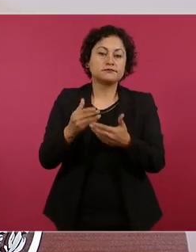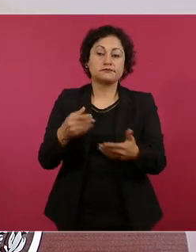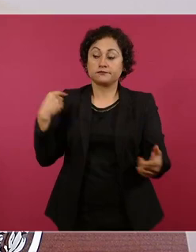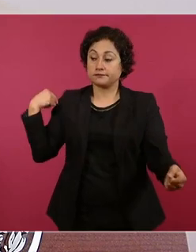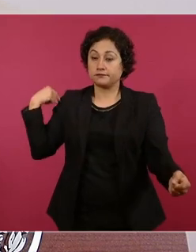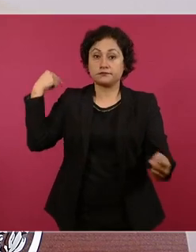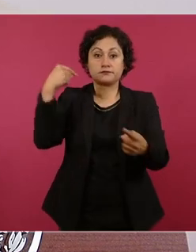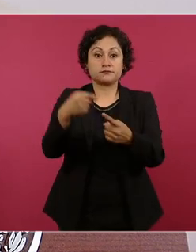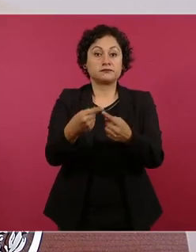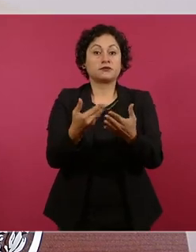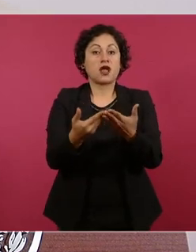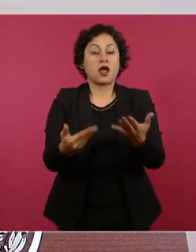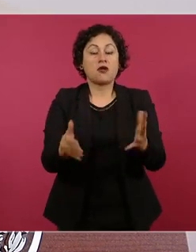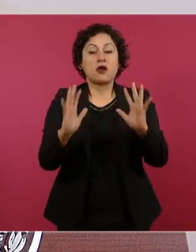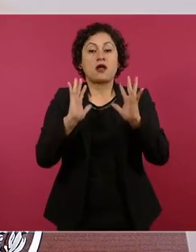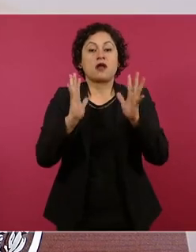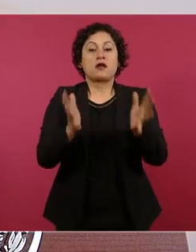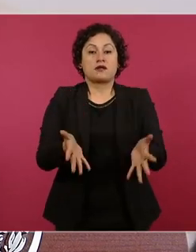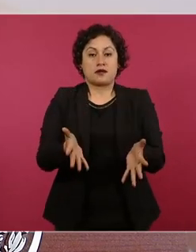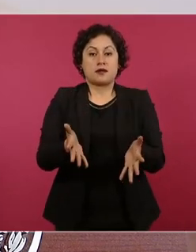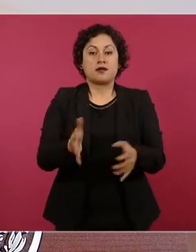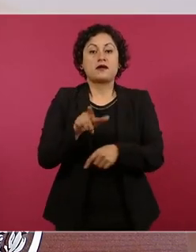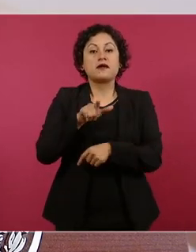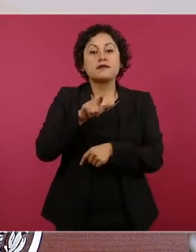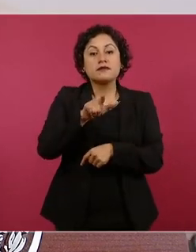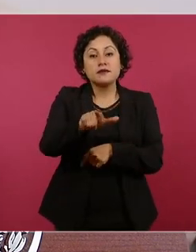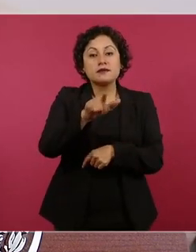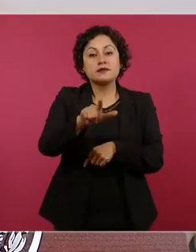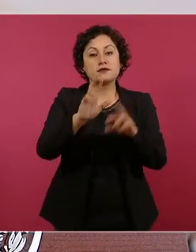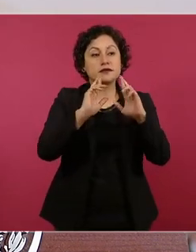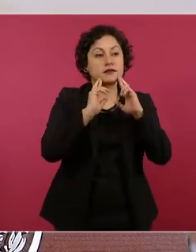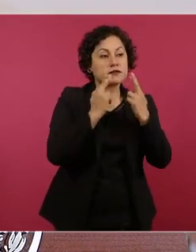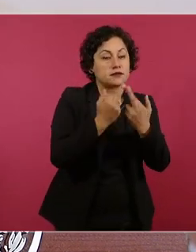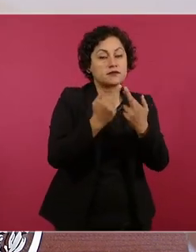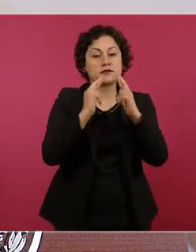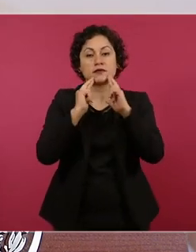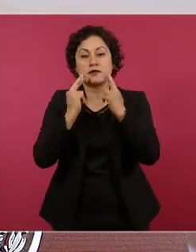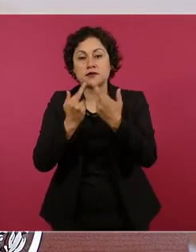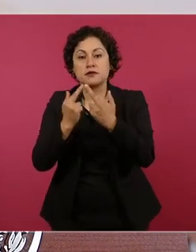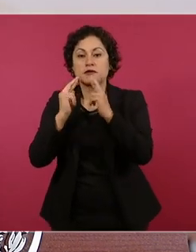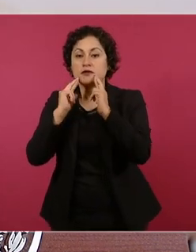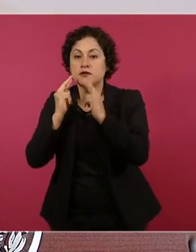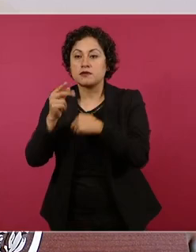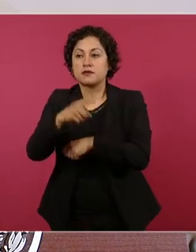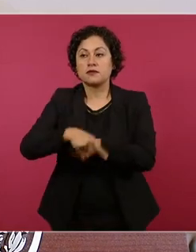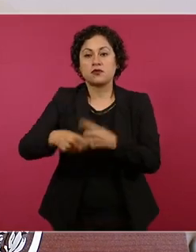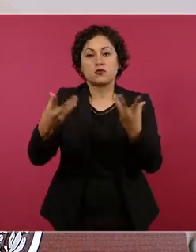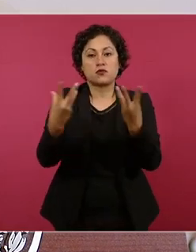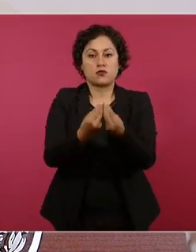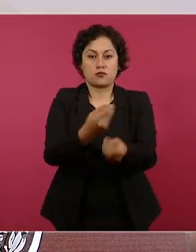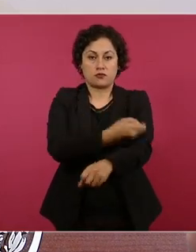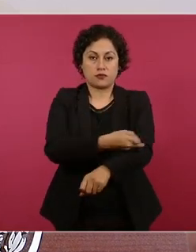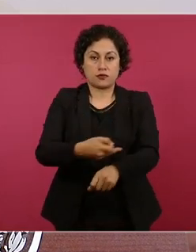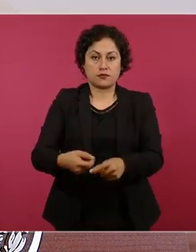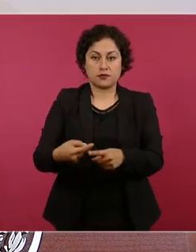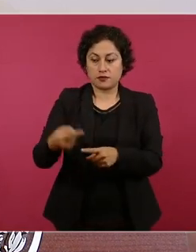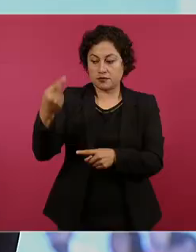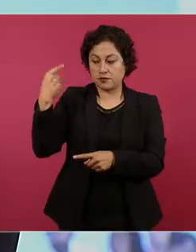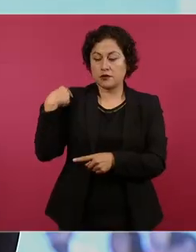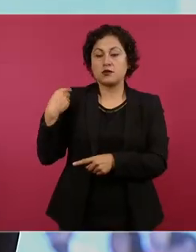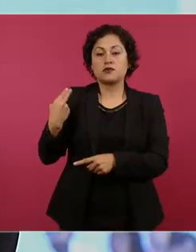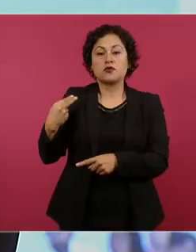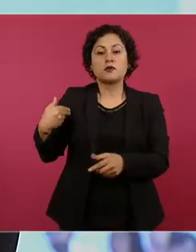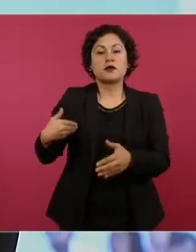realizado 17 reuniones con los familiares, desde el 28 de noviembre hasta el 15 de marzo,